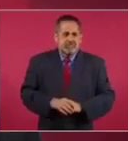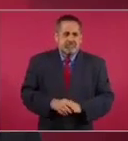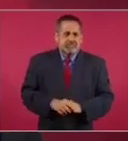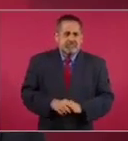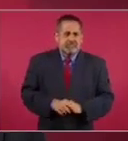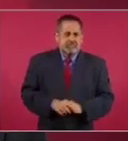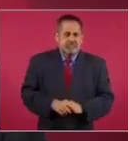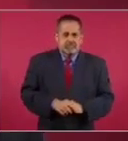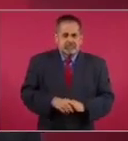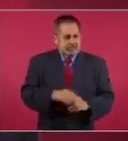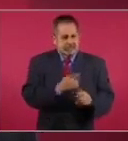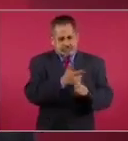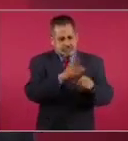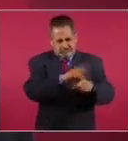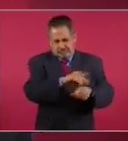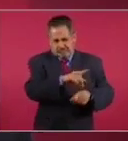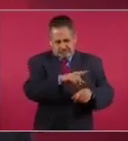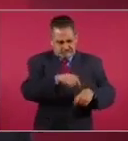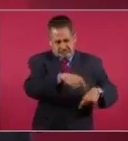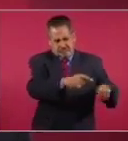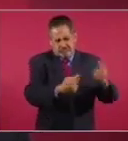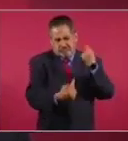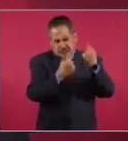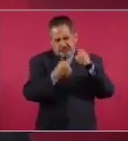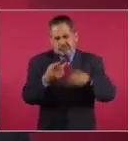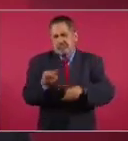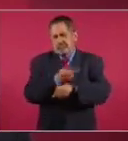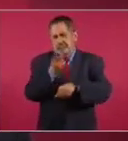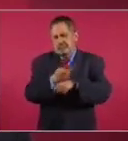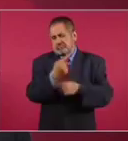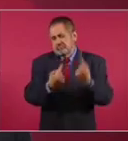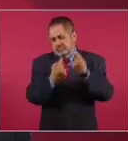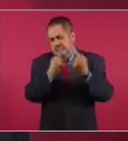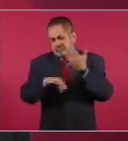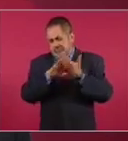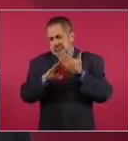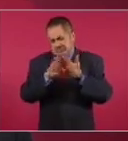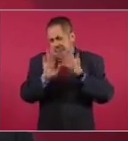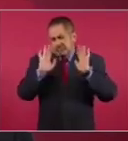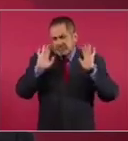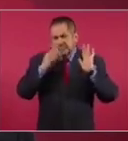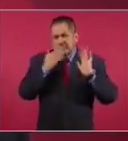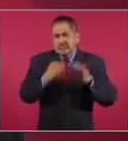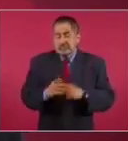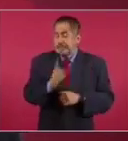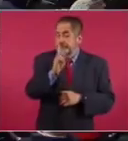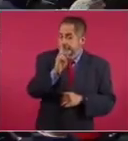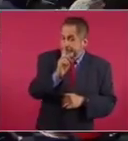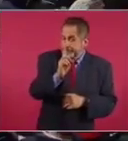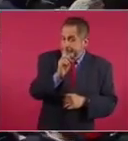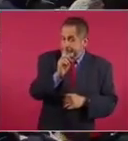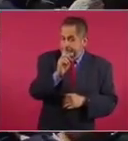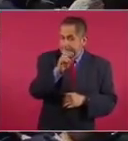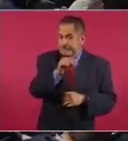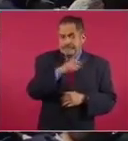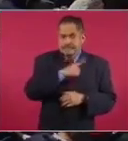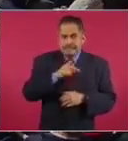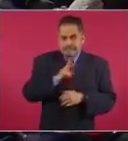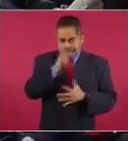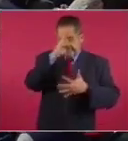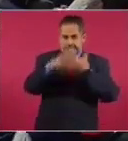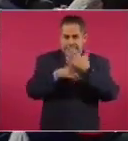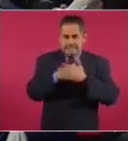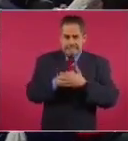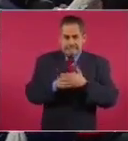Tienen licencia para eso, nada más que no haya violencia